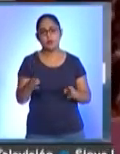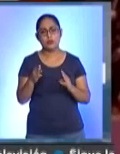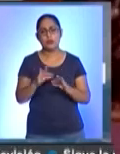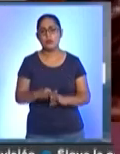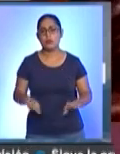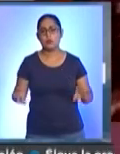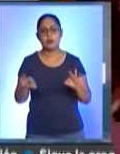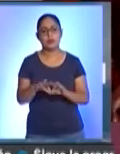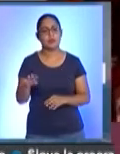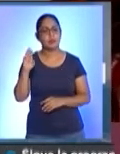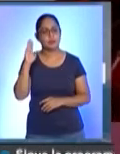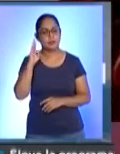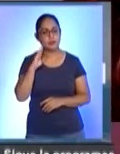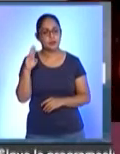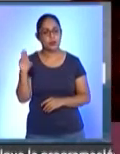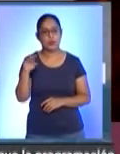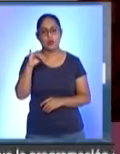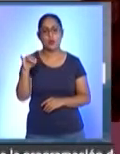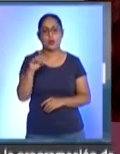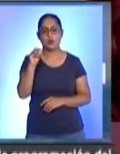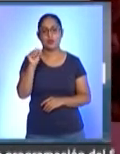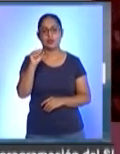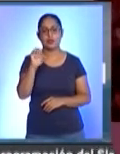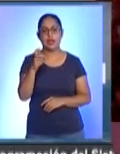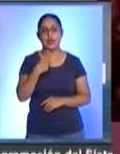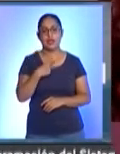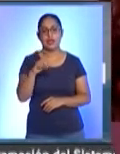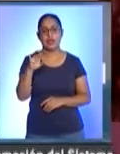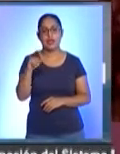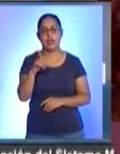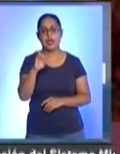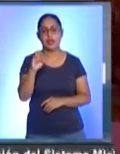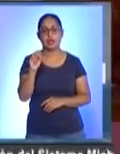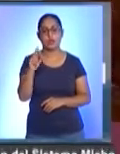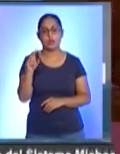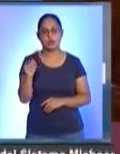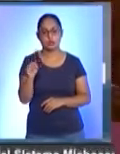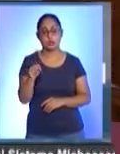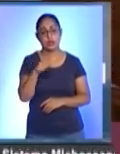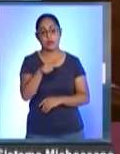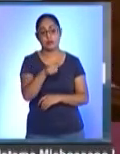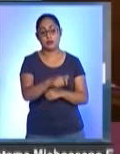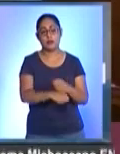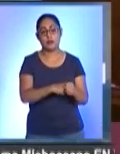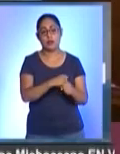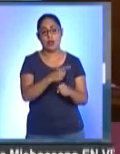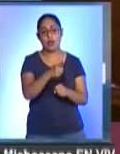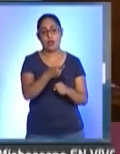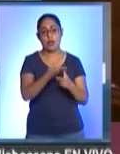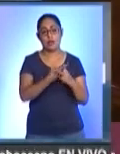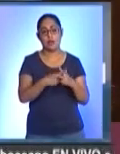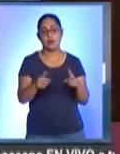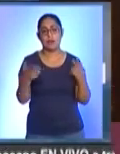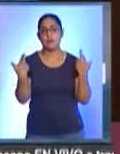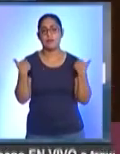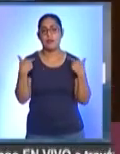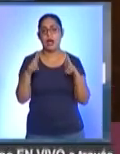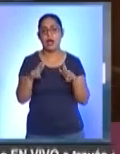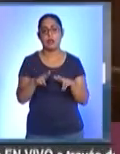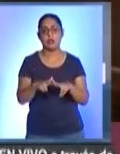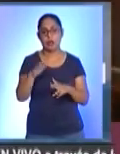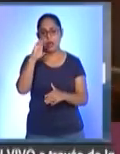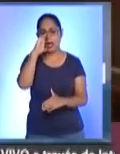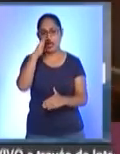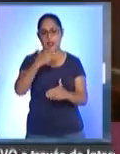importantes de Michoacán, José de Jesús Carreño Godínez. A los 17 inició como maestro de capilla en la catedral, tuvo